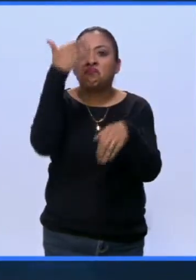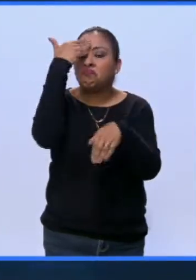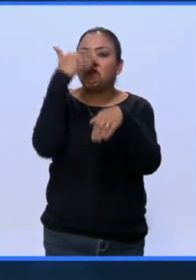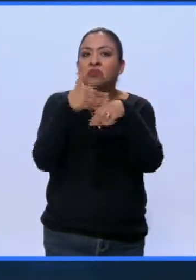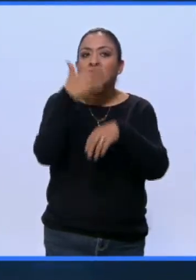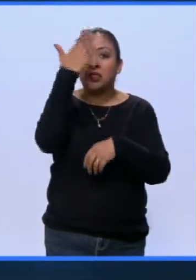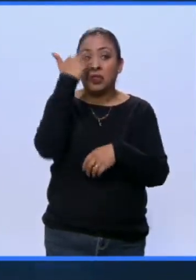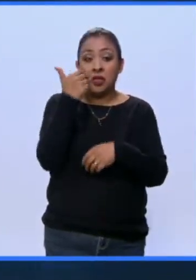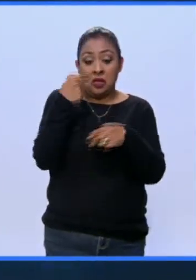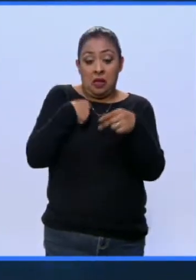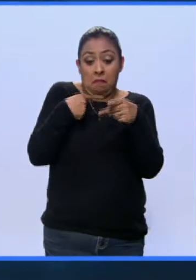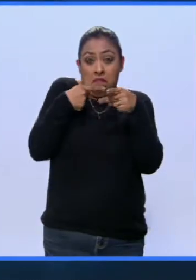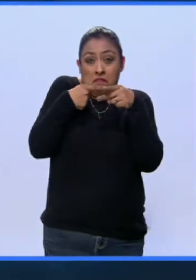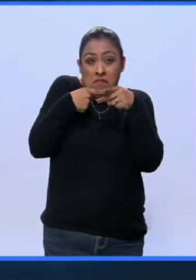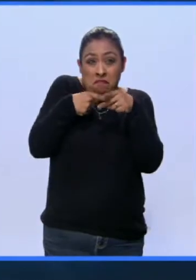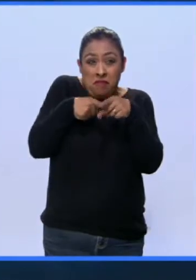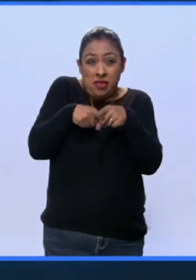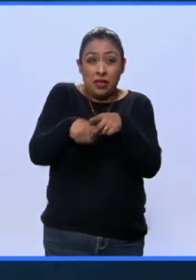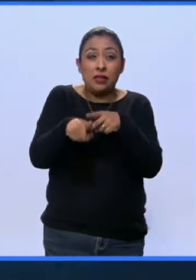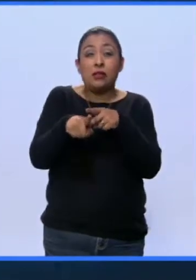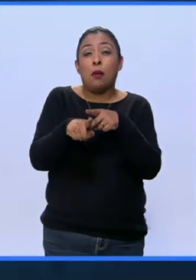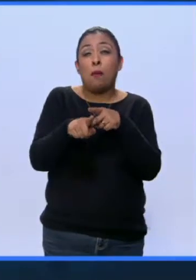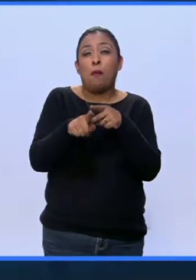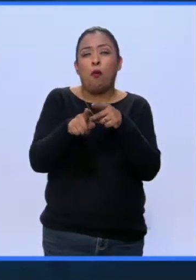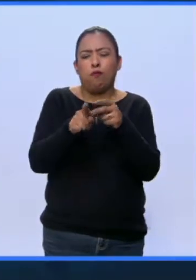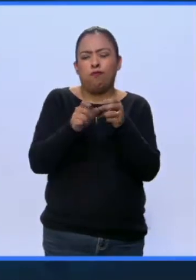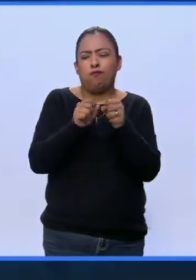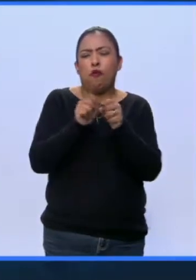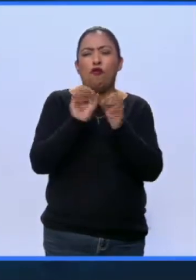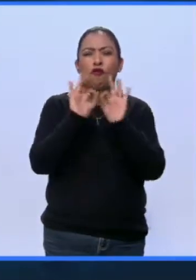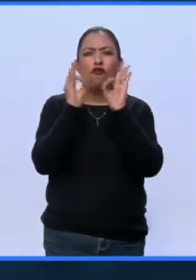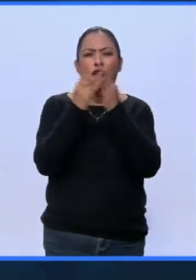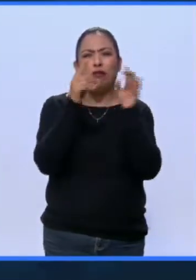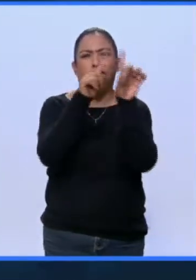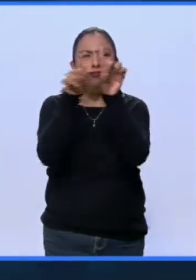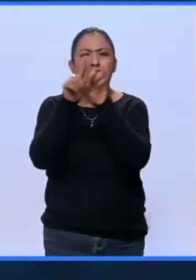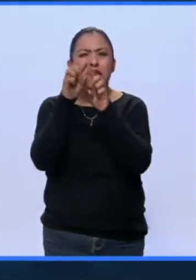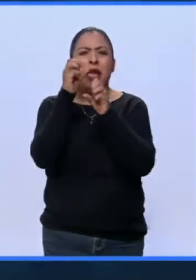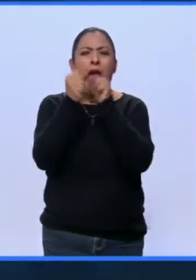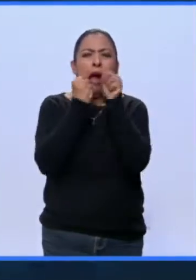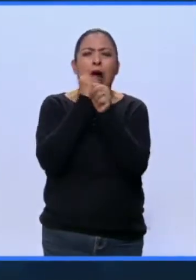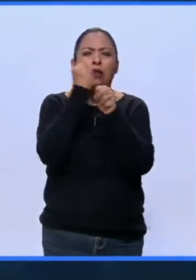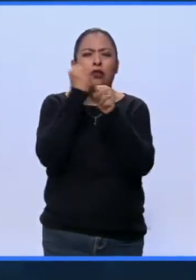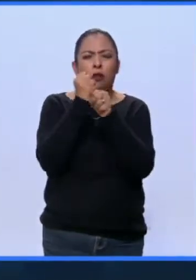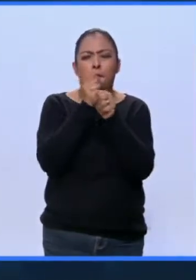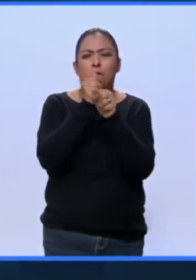Su origen común estalló en miles de formas a través de millones de años.